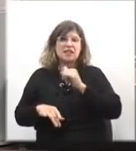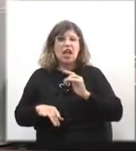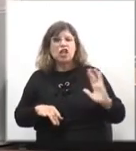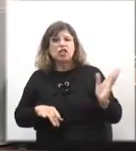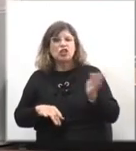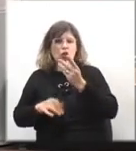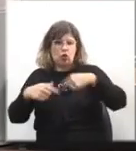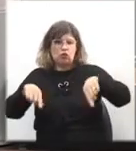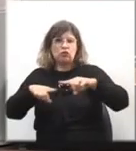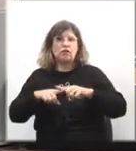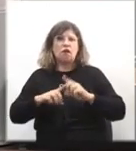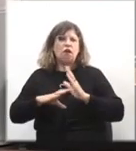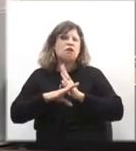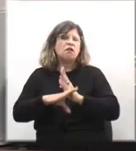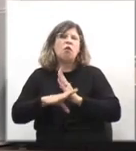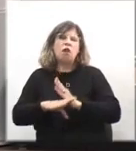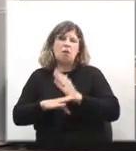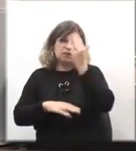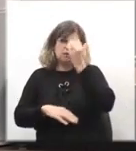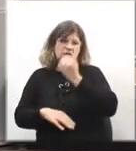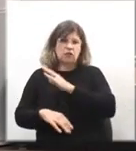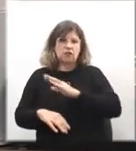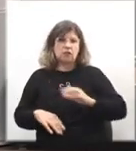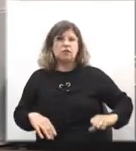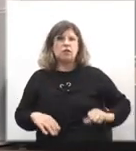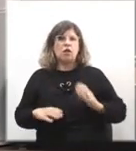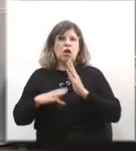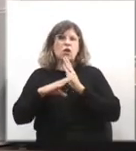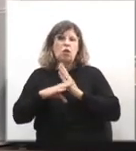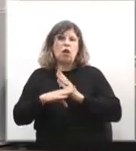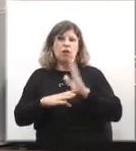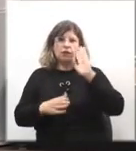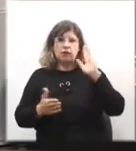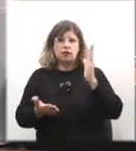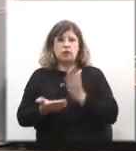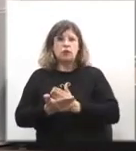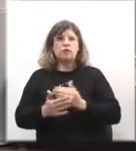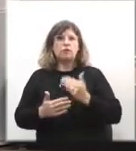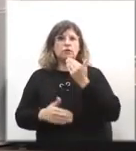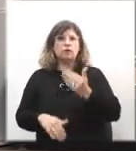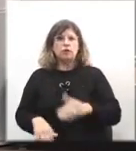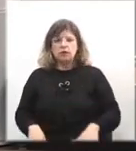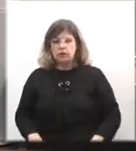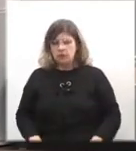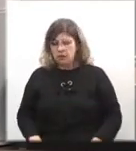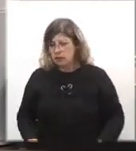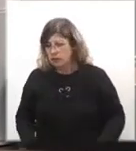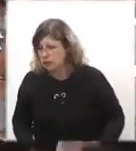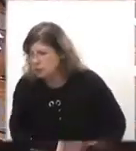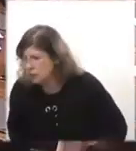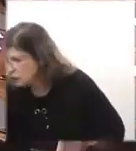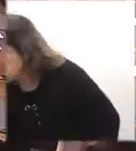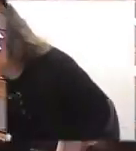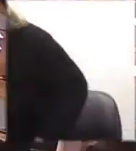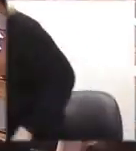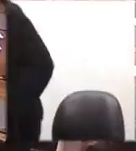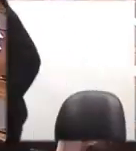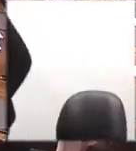ellos. Nunca más terrorismo de Estado, nunca más dictadura. Muchas gracias. Gracias. Gracias. Gracias.